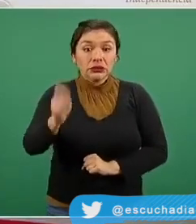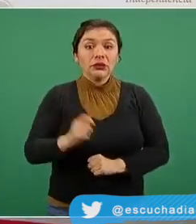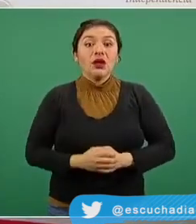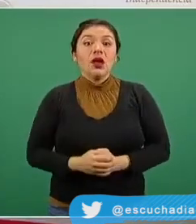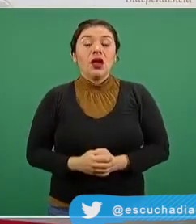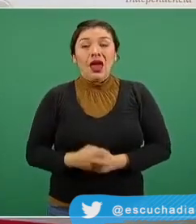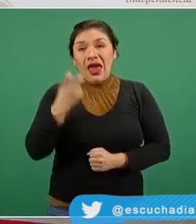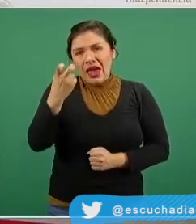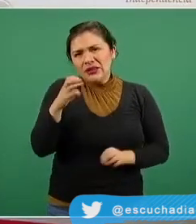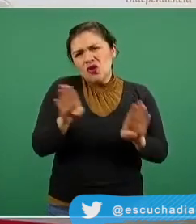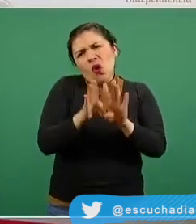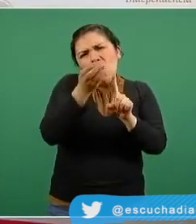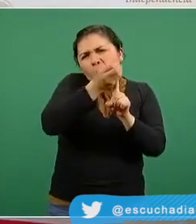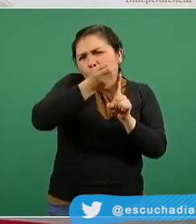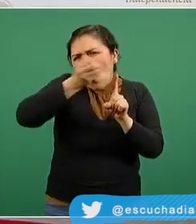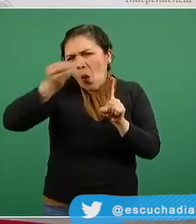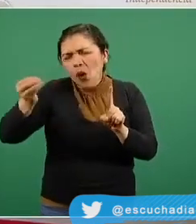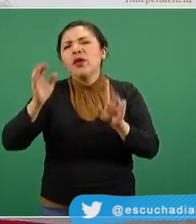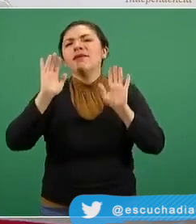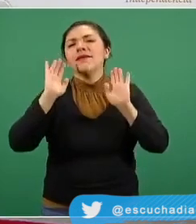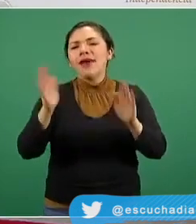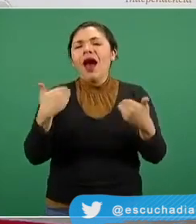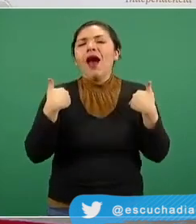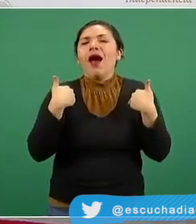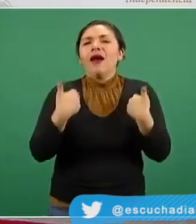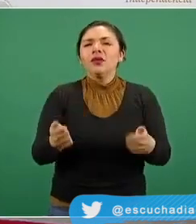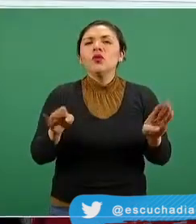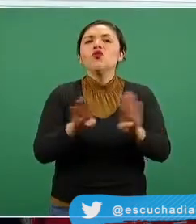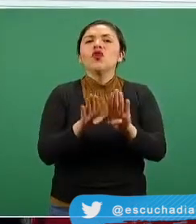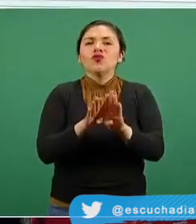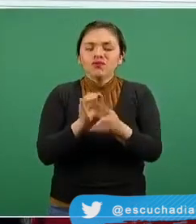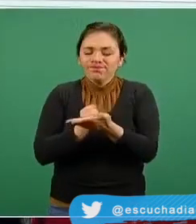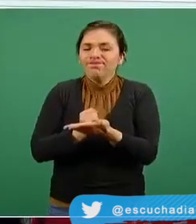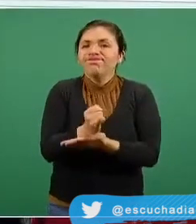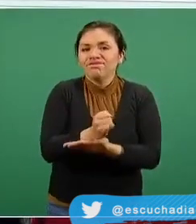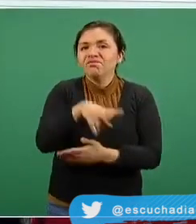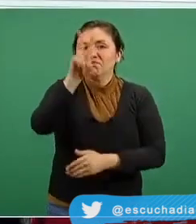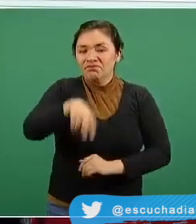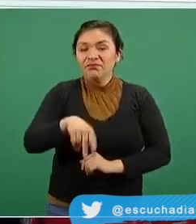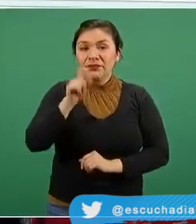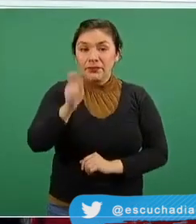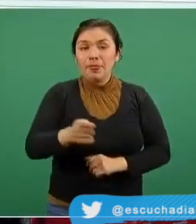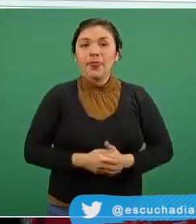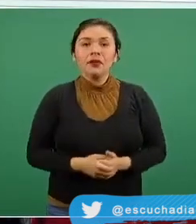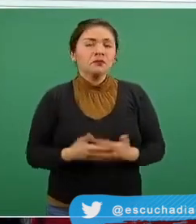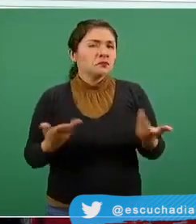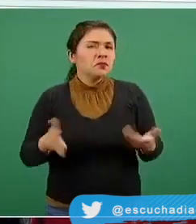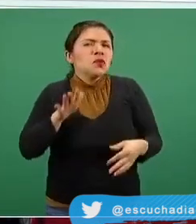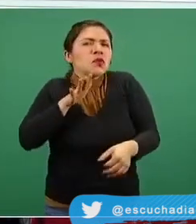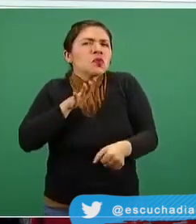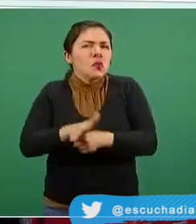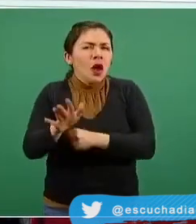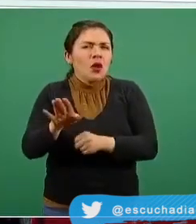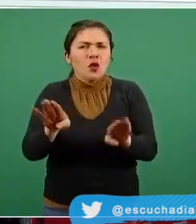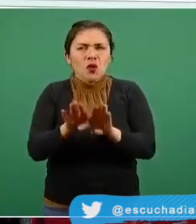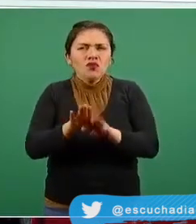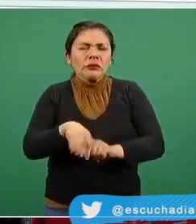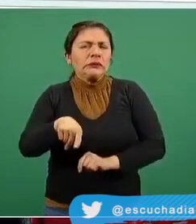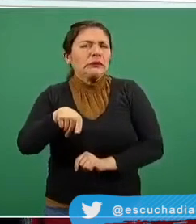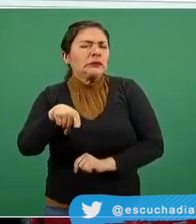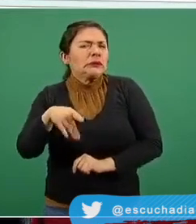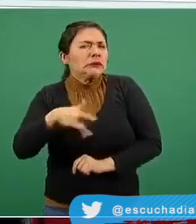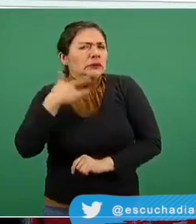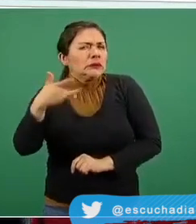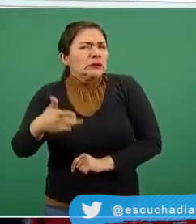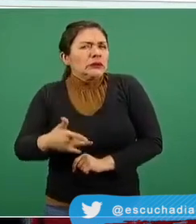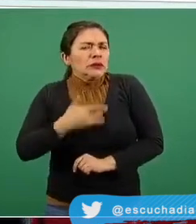secuenciación nos permitió obtener la confirmación final. La probabilidad, y era una alta probabilidad